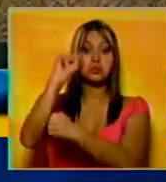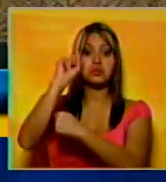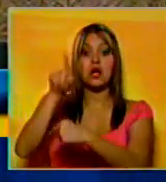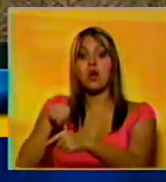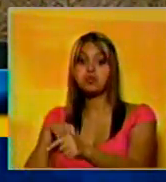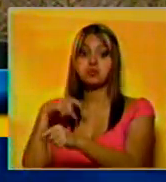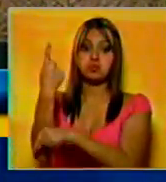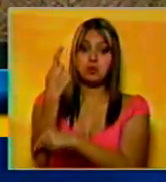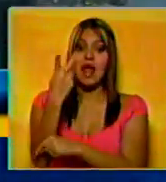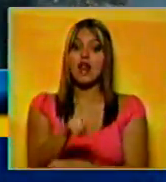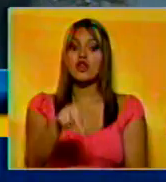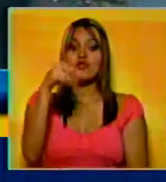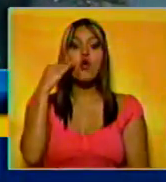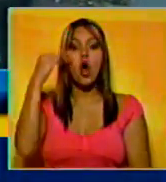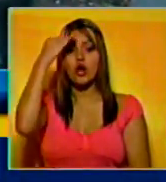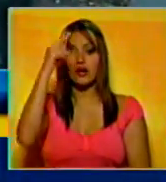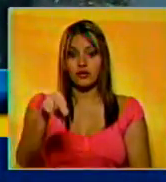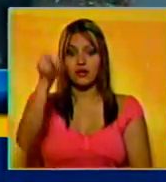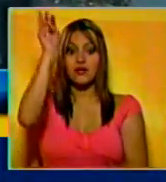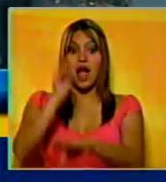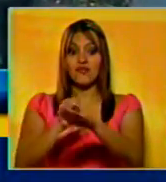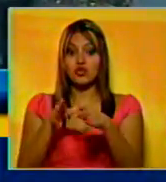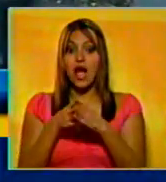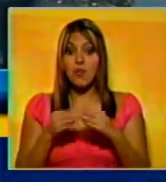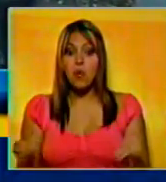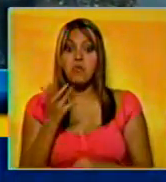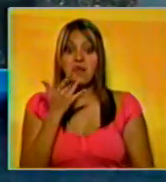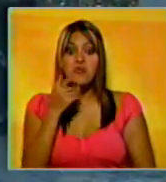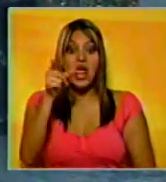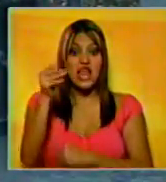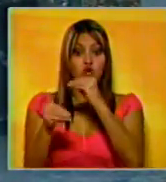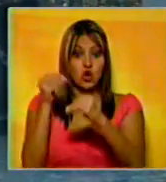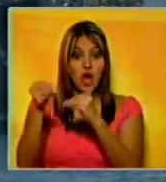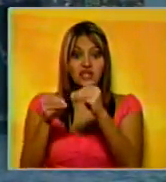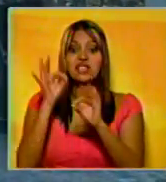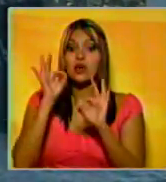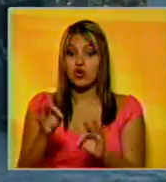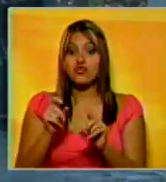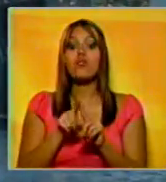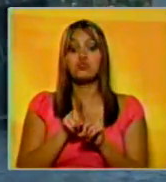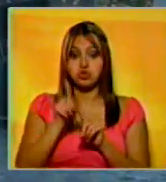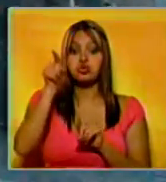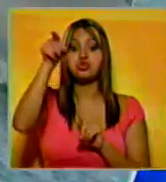proyectil desde el norte. Japón advirtió que en ese caso derribará el misil.